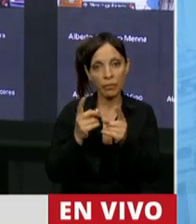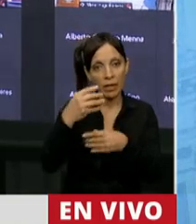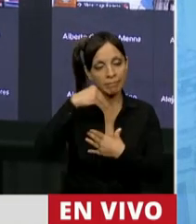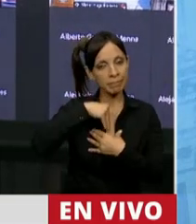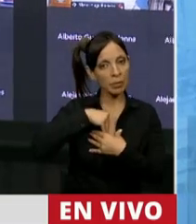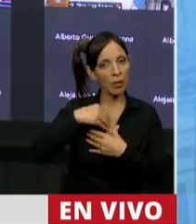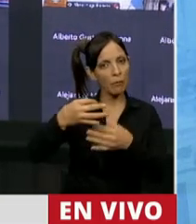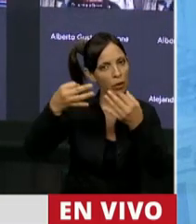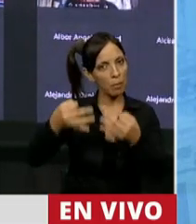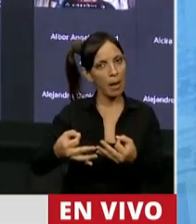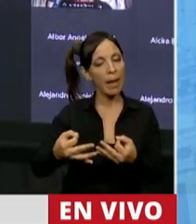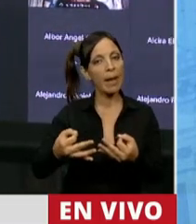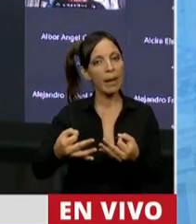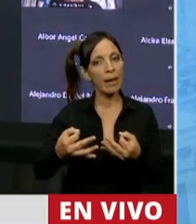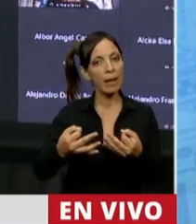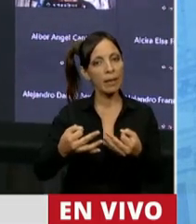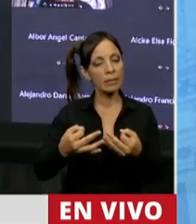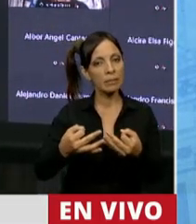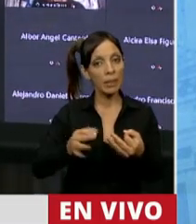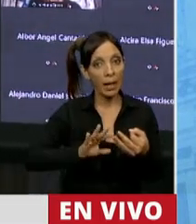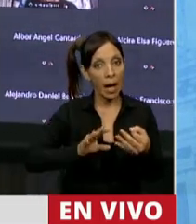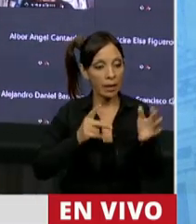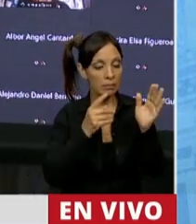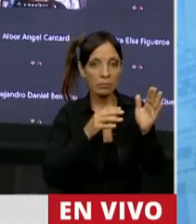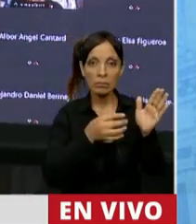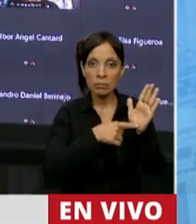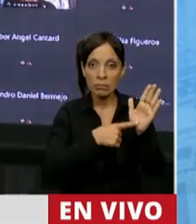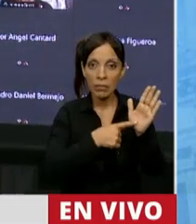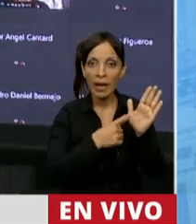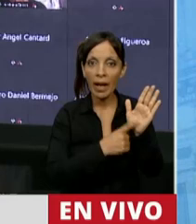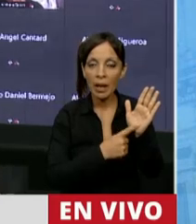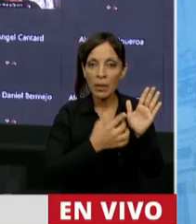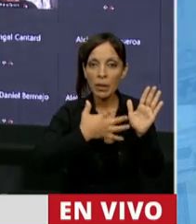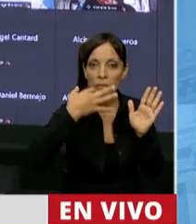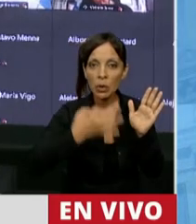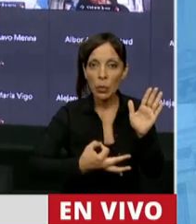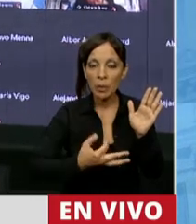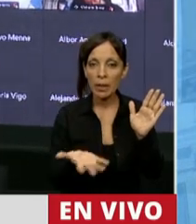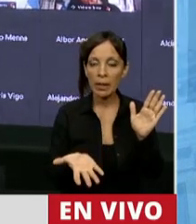el cumplimiento de este reglamento, señor Presidente, que es el que en general